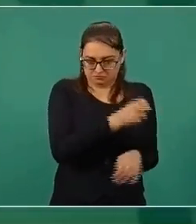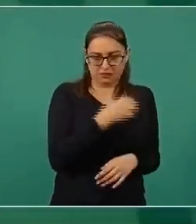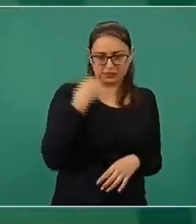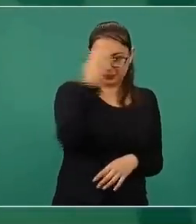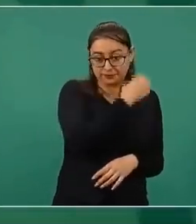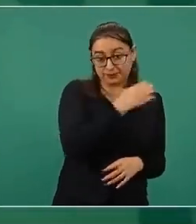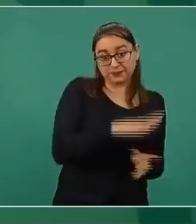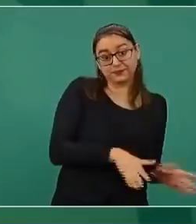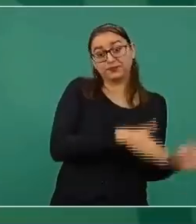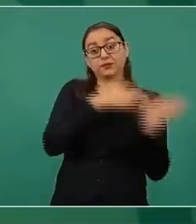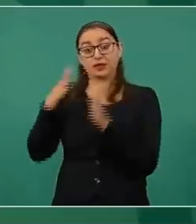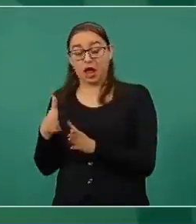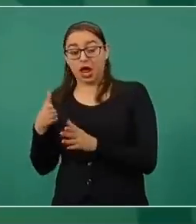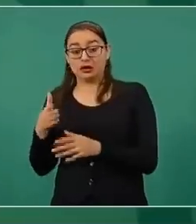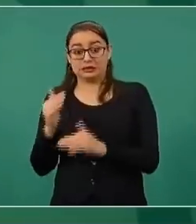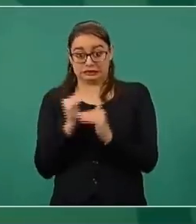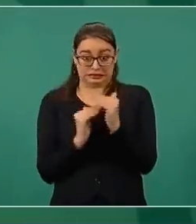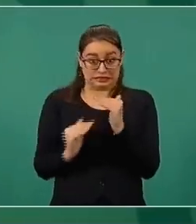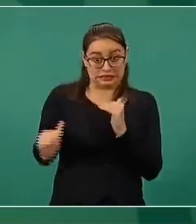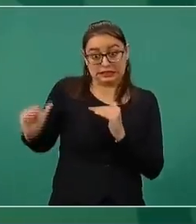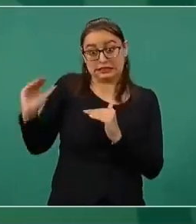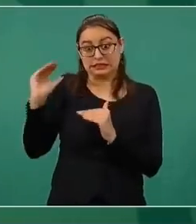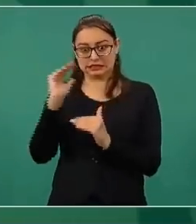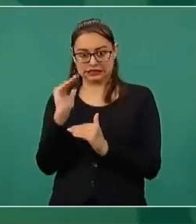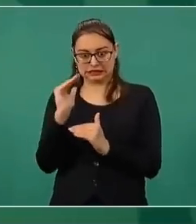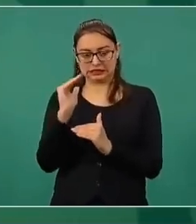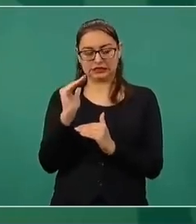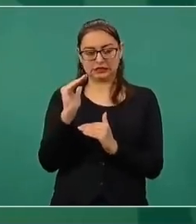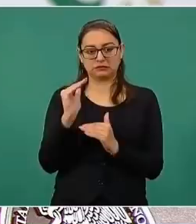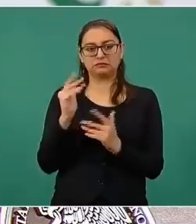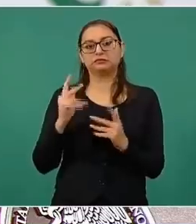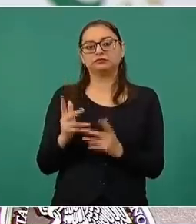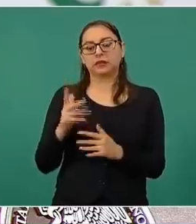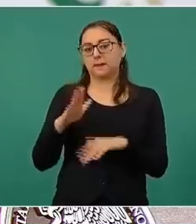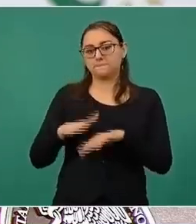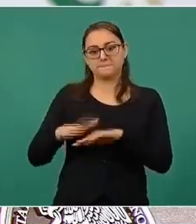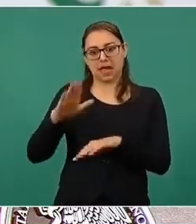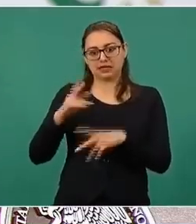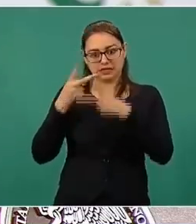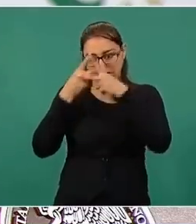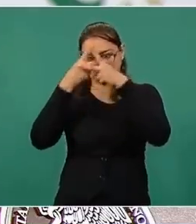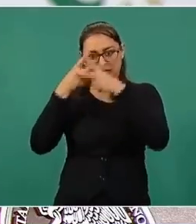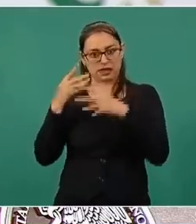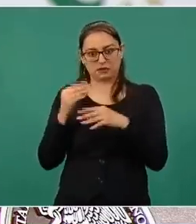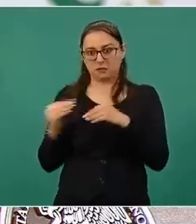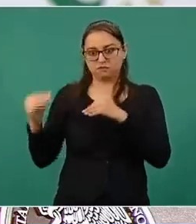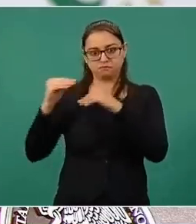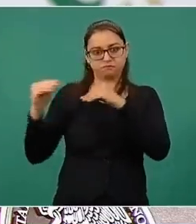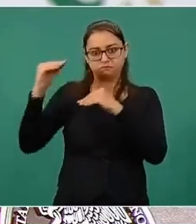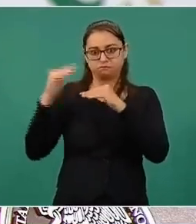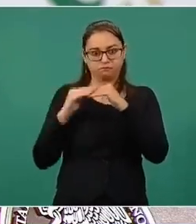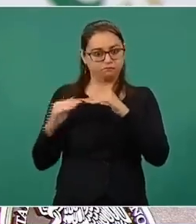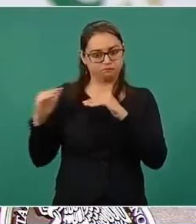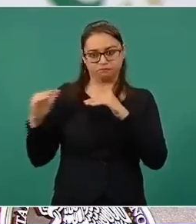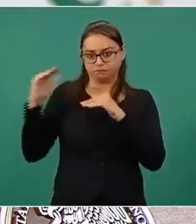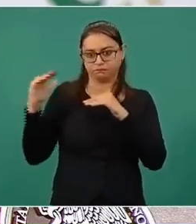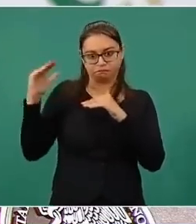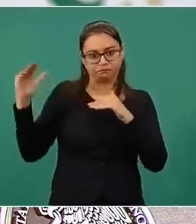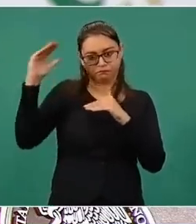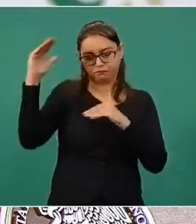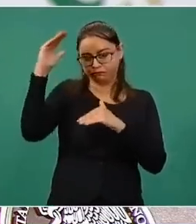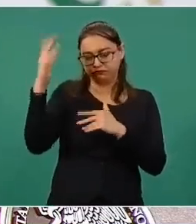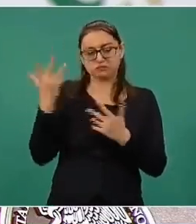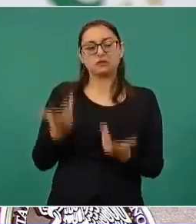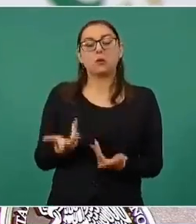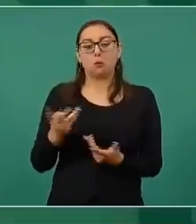se presentan de Tienes Coroneles hasta generales de brigada para ascender